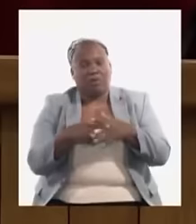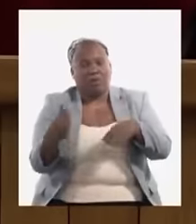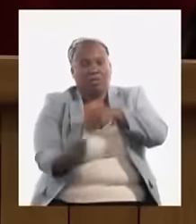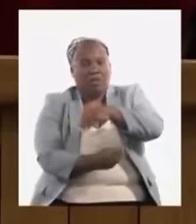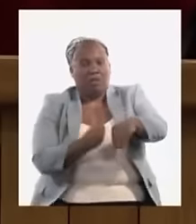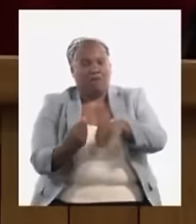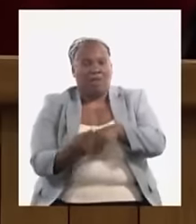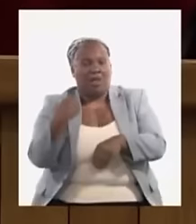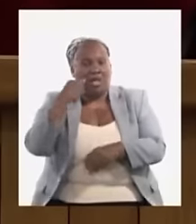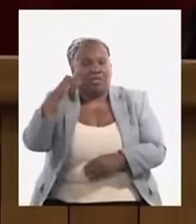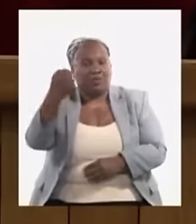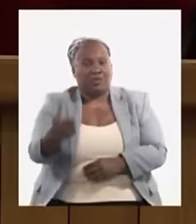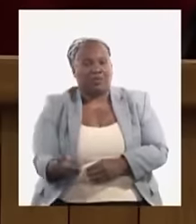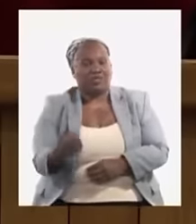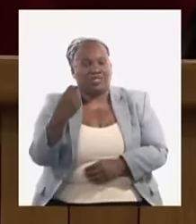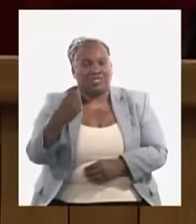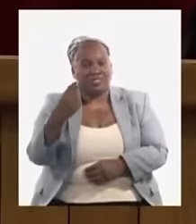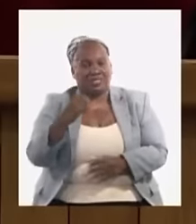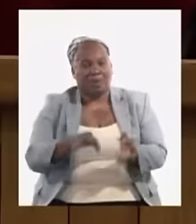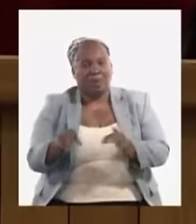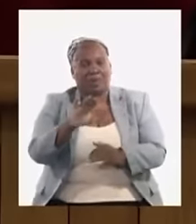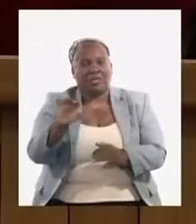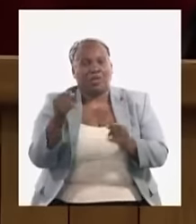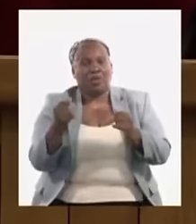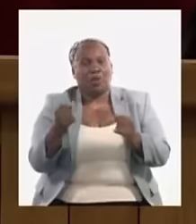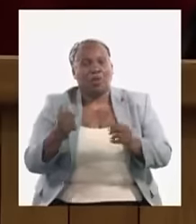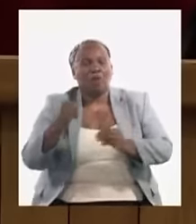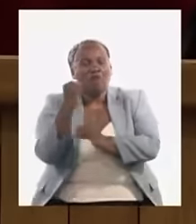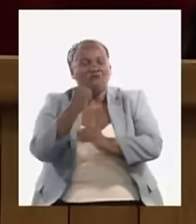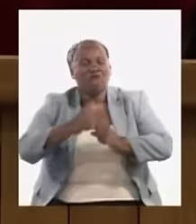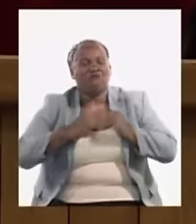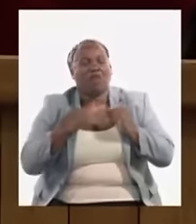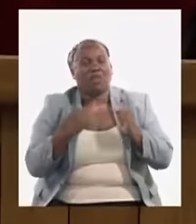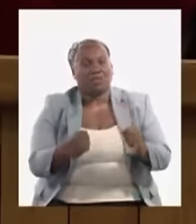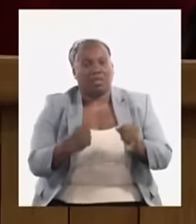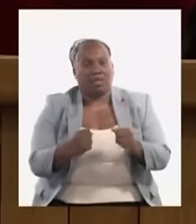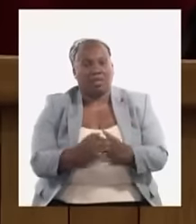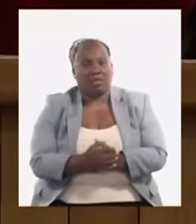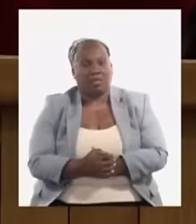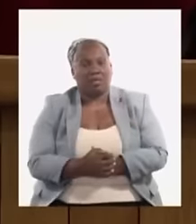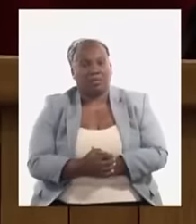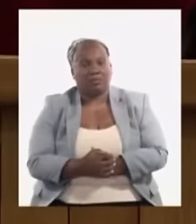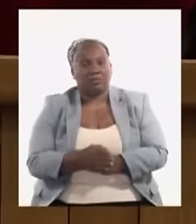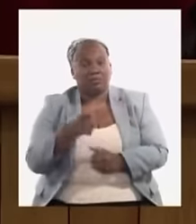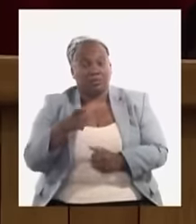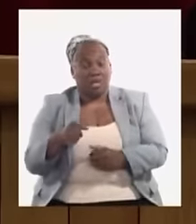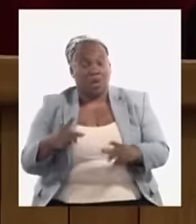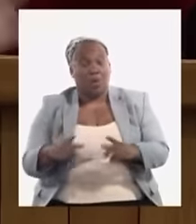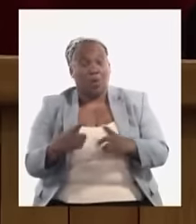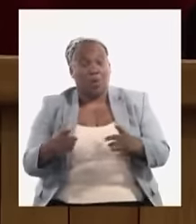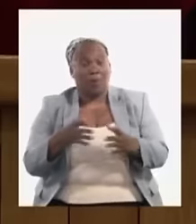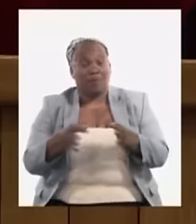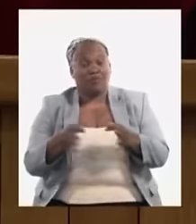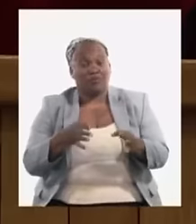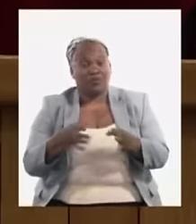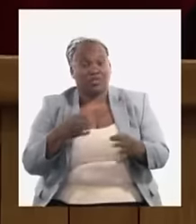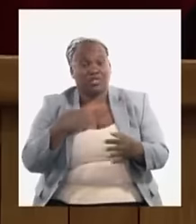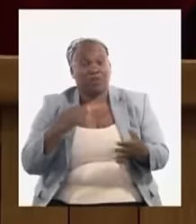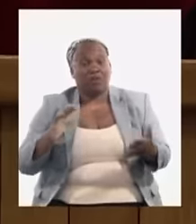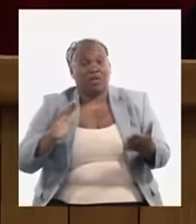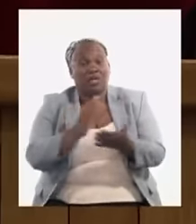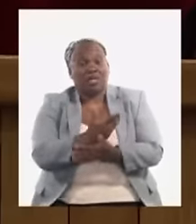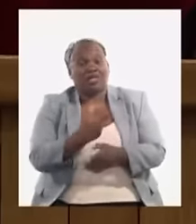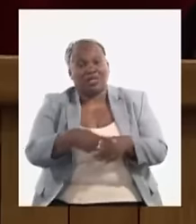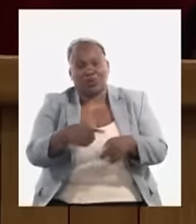el 2024. Necesitamos un Ministerio de Economía más fortalecido, que ejerza la función, incluso tenemos que quitarle varias